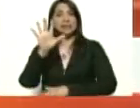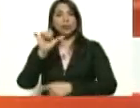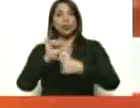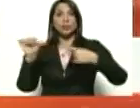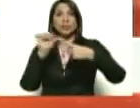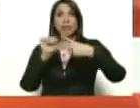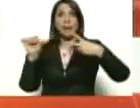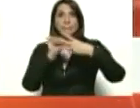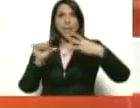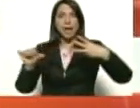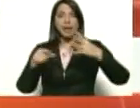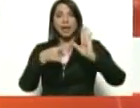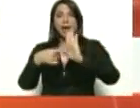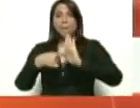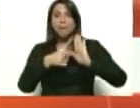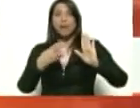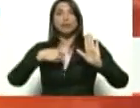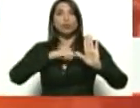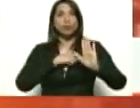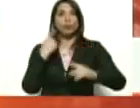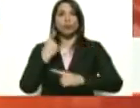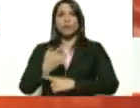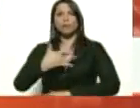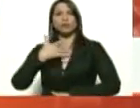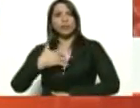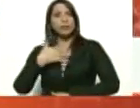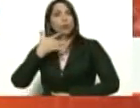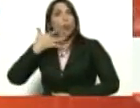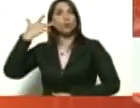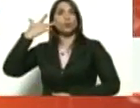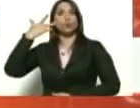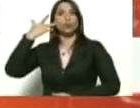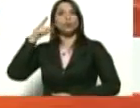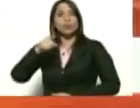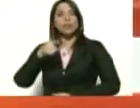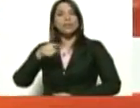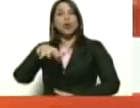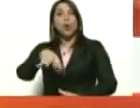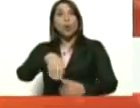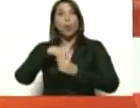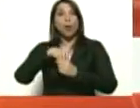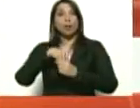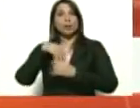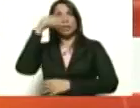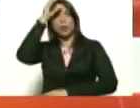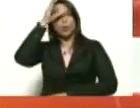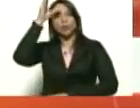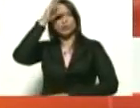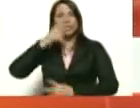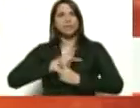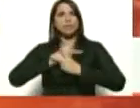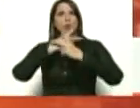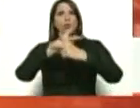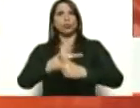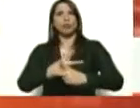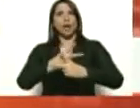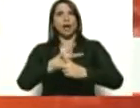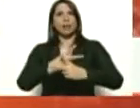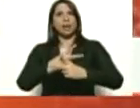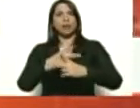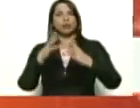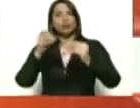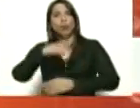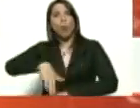ejemplares, debemos sentirnos orgullosos de esta cuarentena consciente, voluntaria, colectiva,